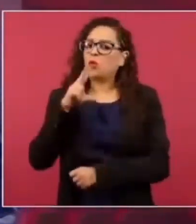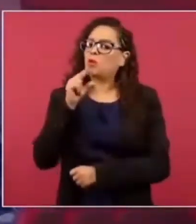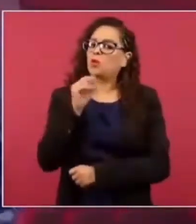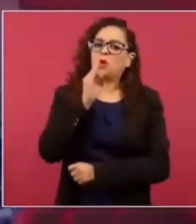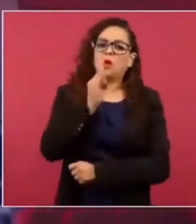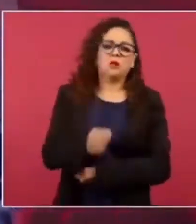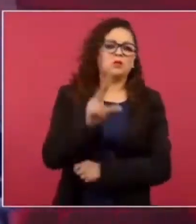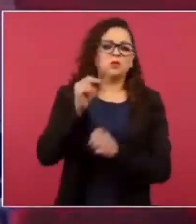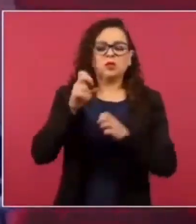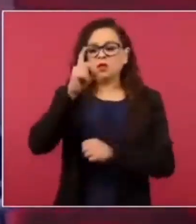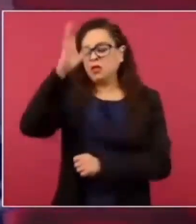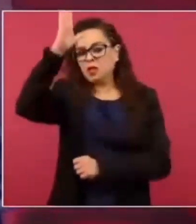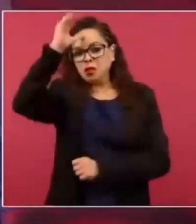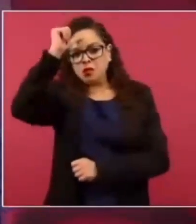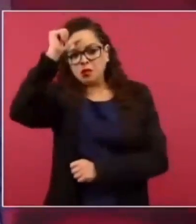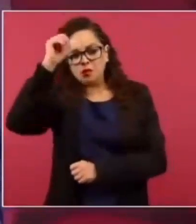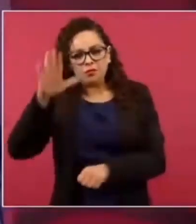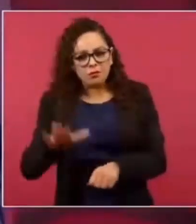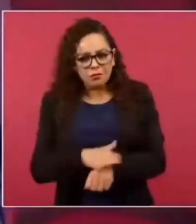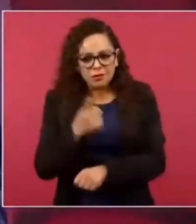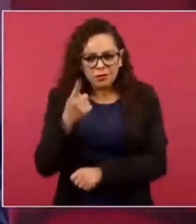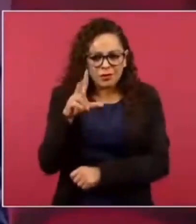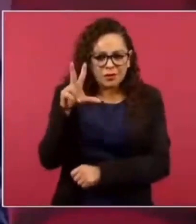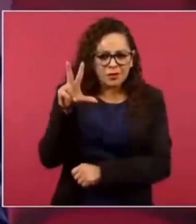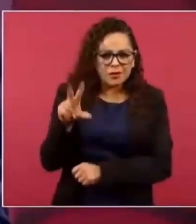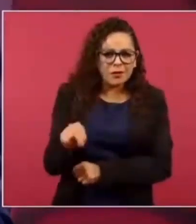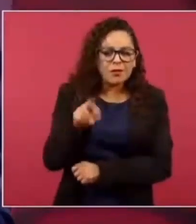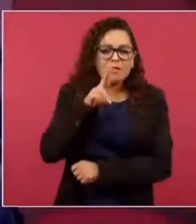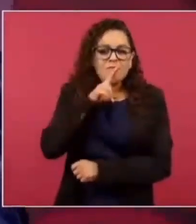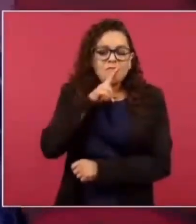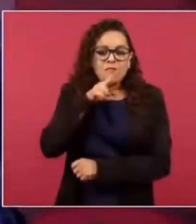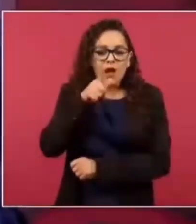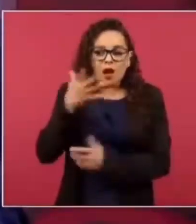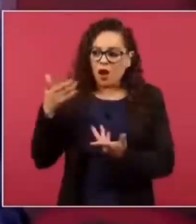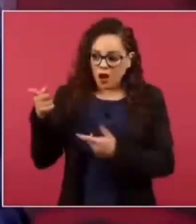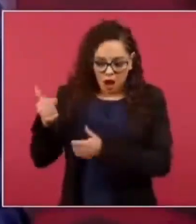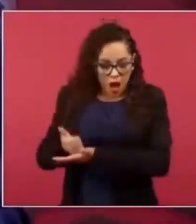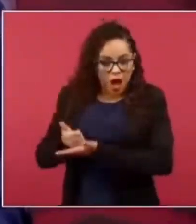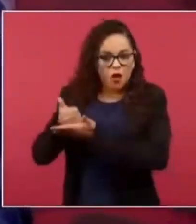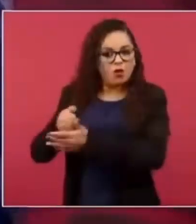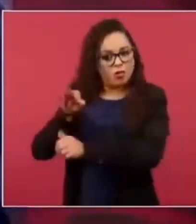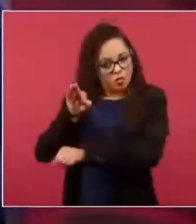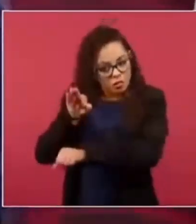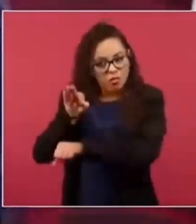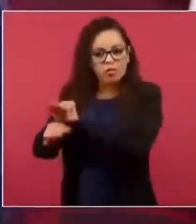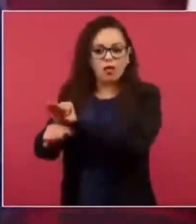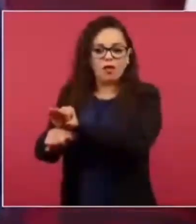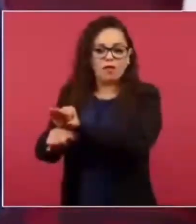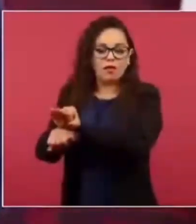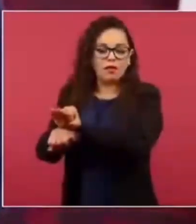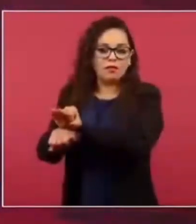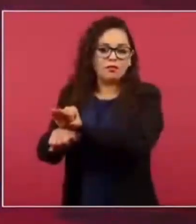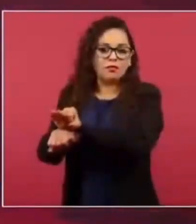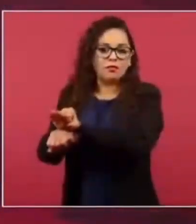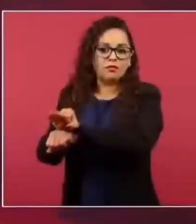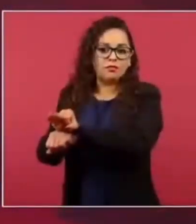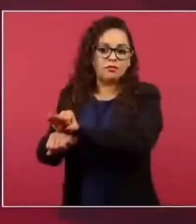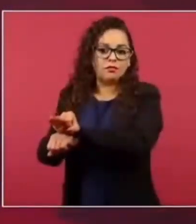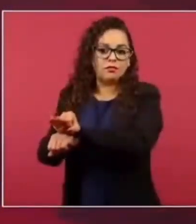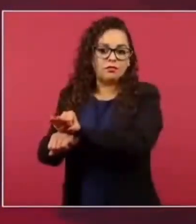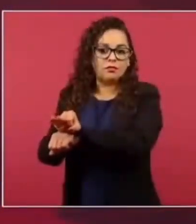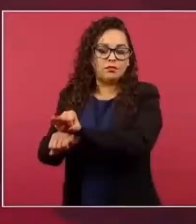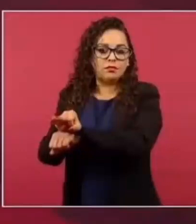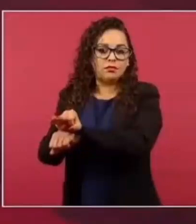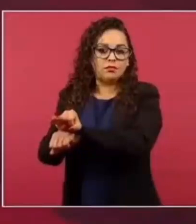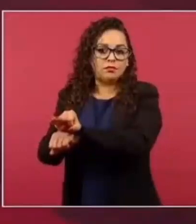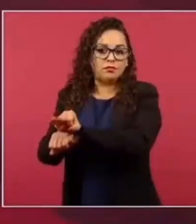¿Por qué no defienden a quien ellos